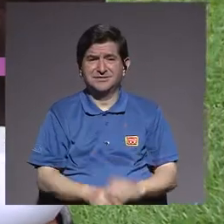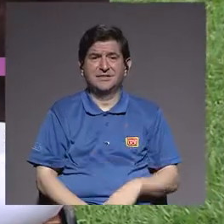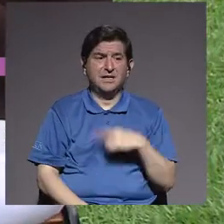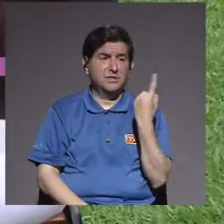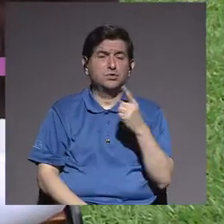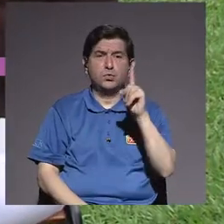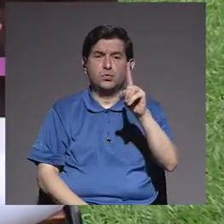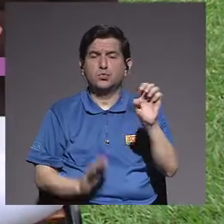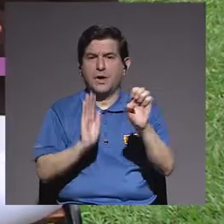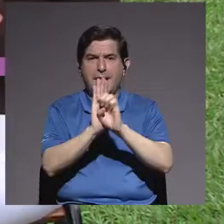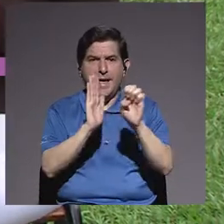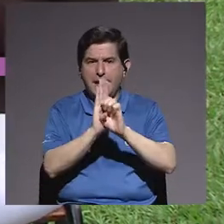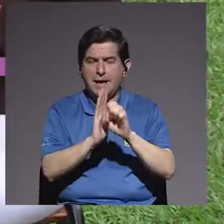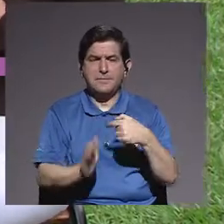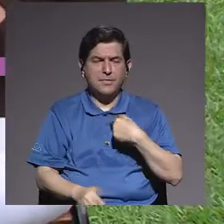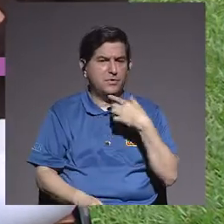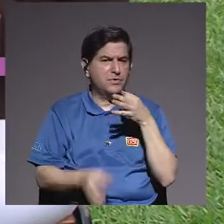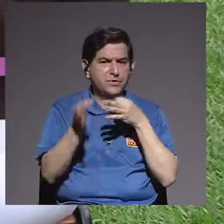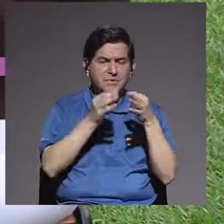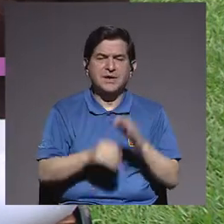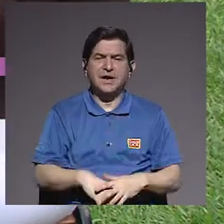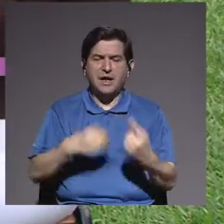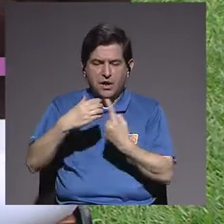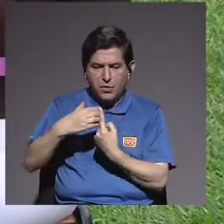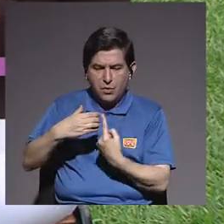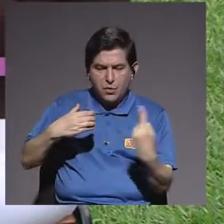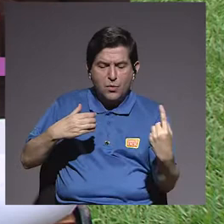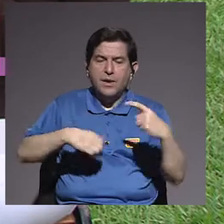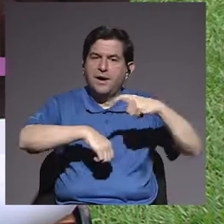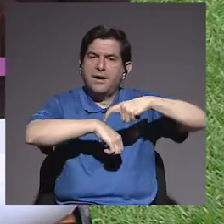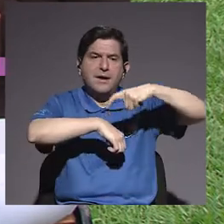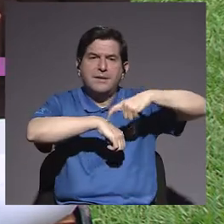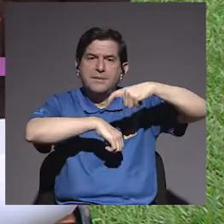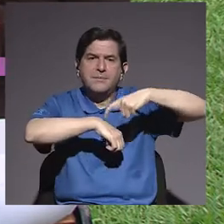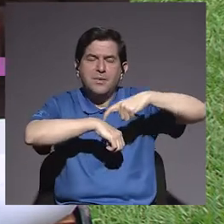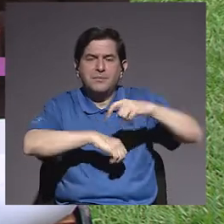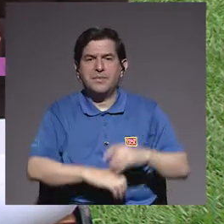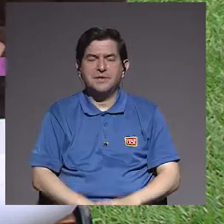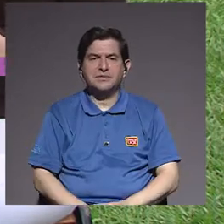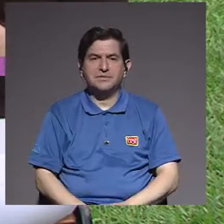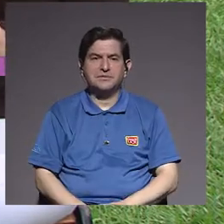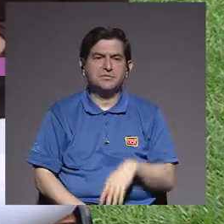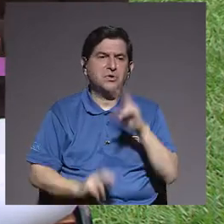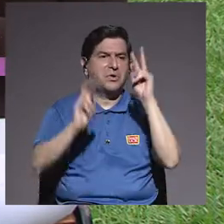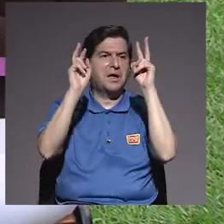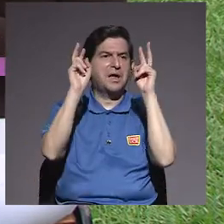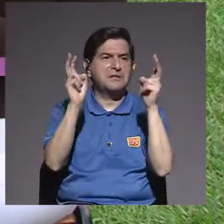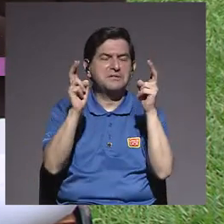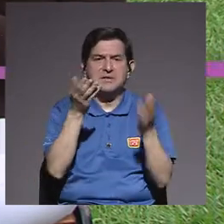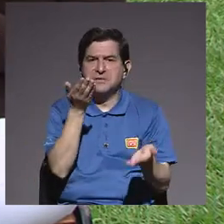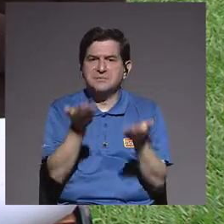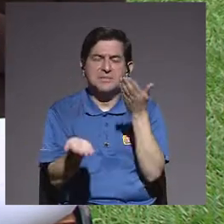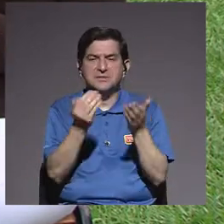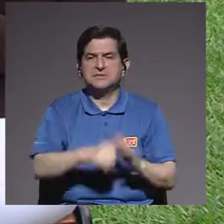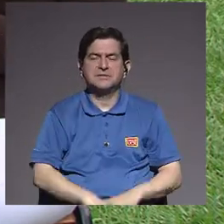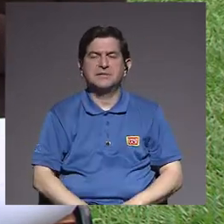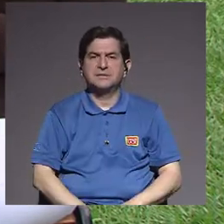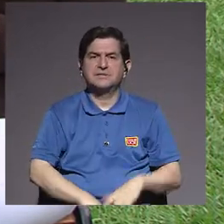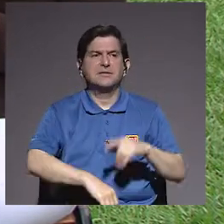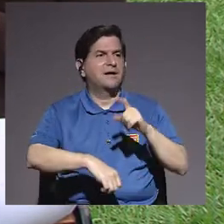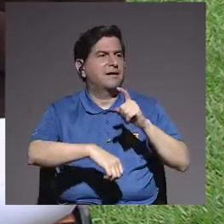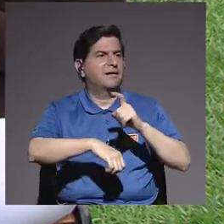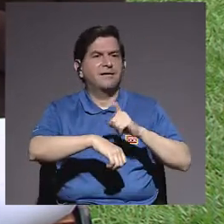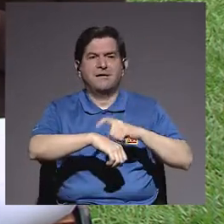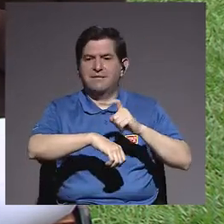menos el único ejemplo que yo creo que he puesto es el aislamiento a la hora de tratar temas en el